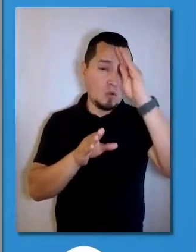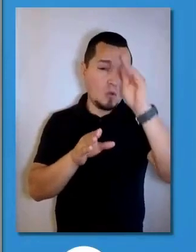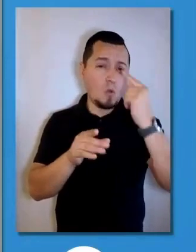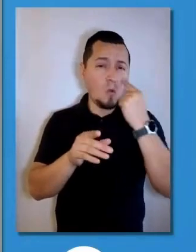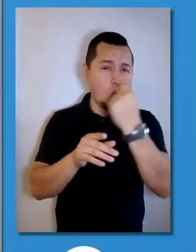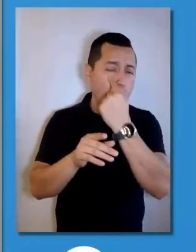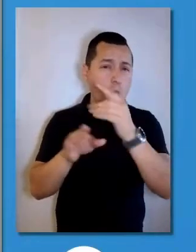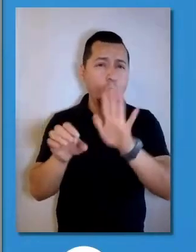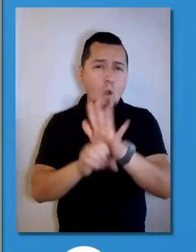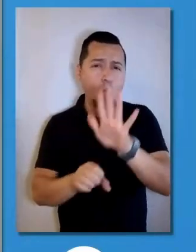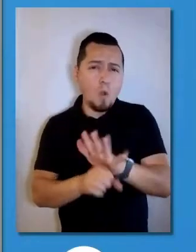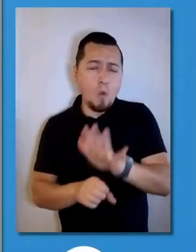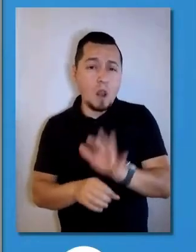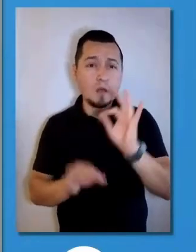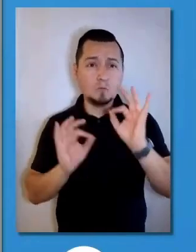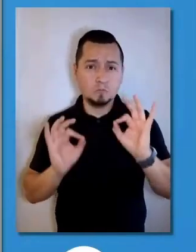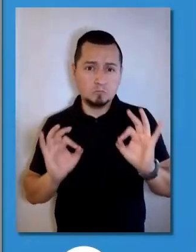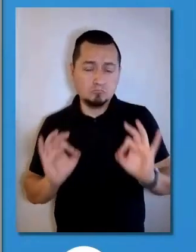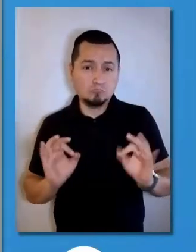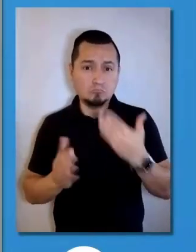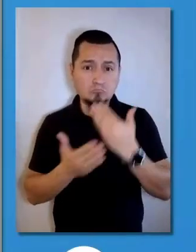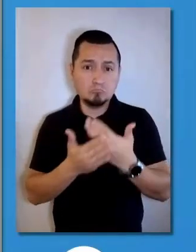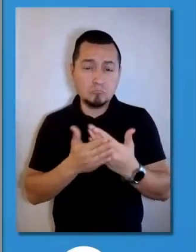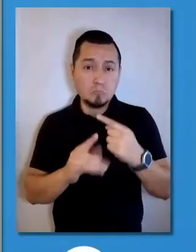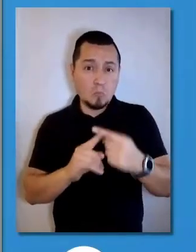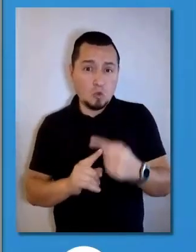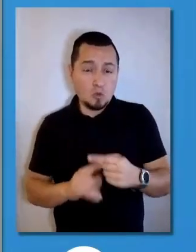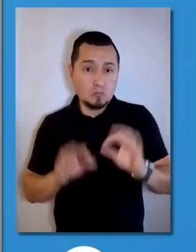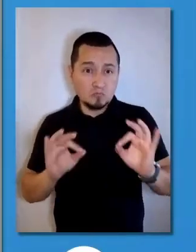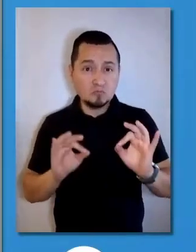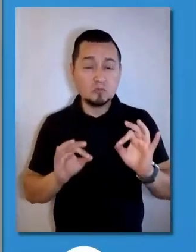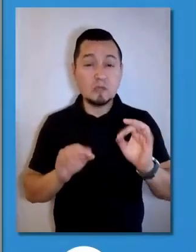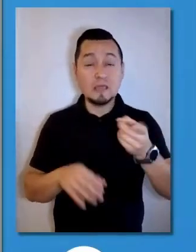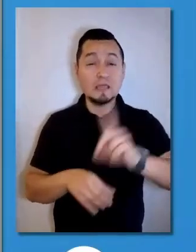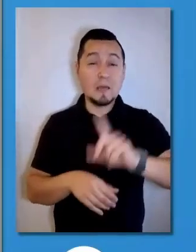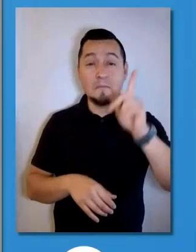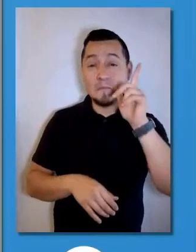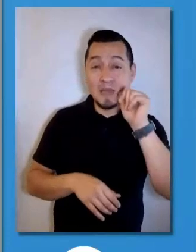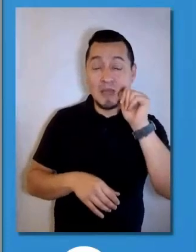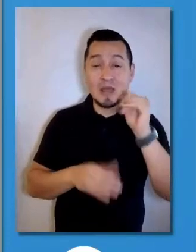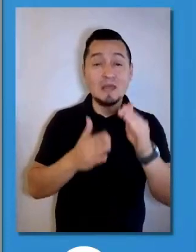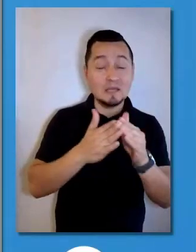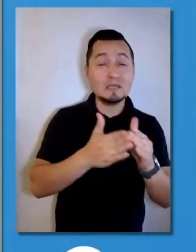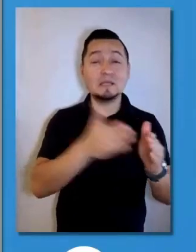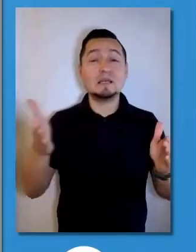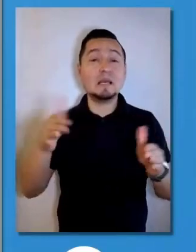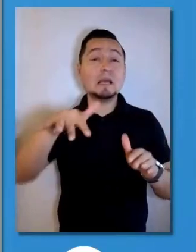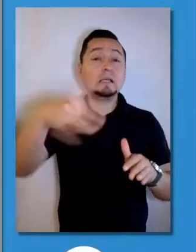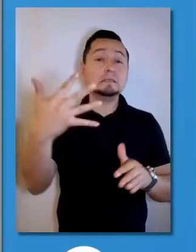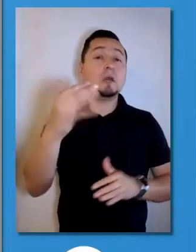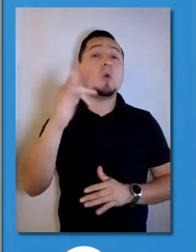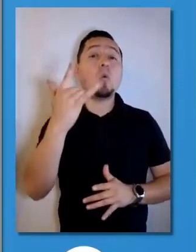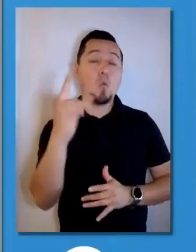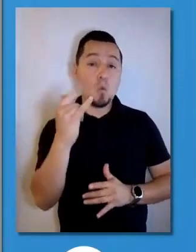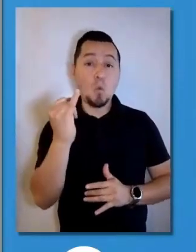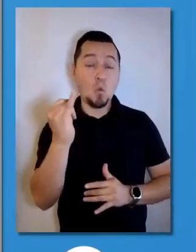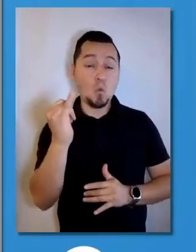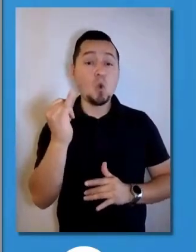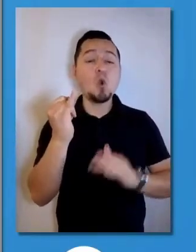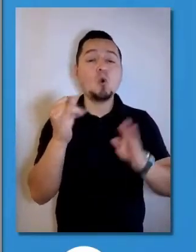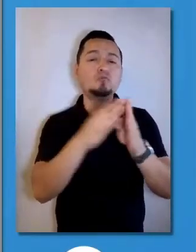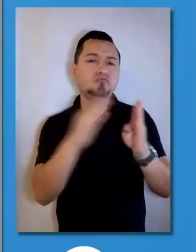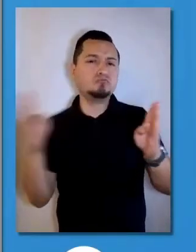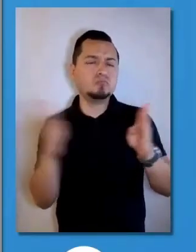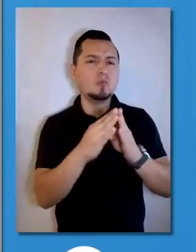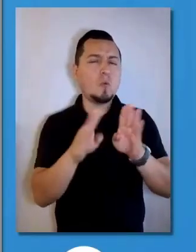necesario, nuevas decisiones. En este periodo, entre mañana y el 15 de junio, que será una evaluación, va a haber tres